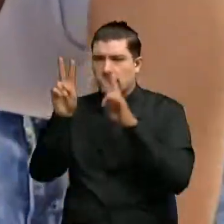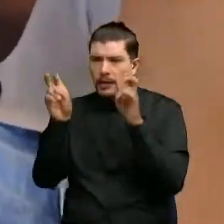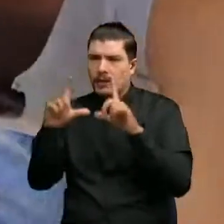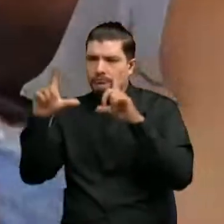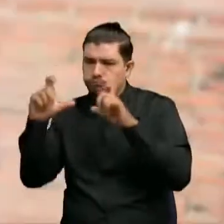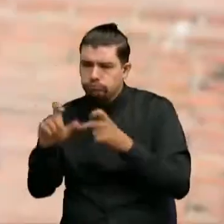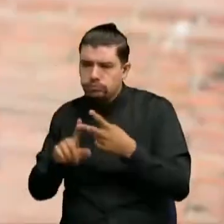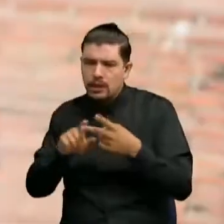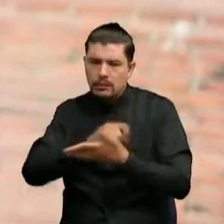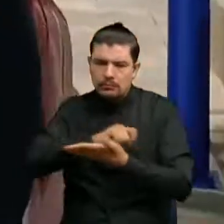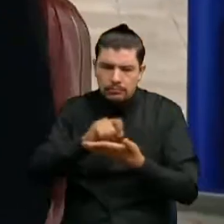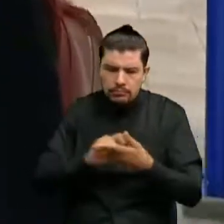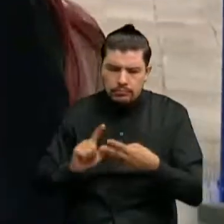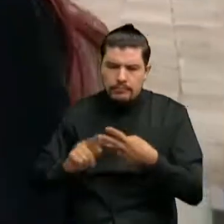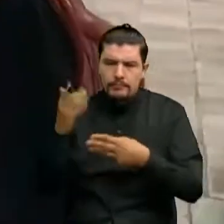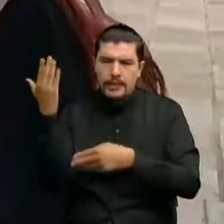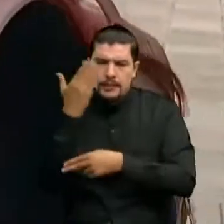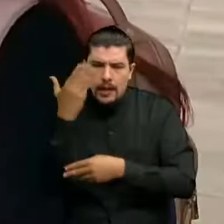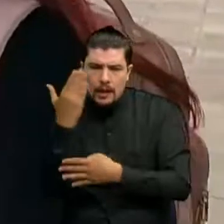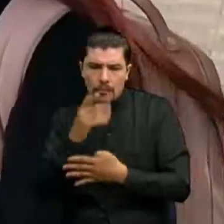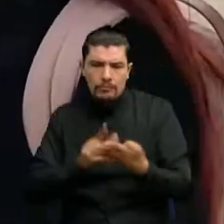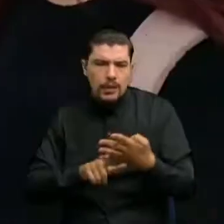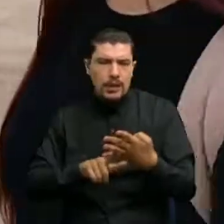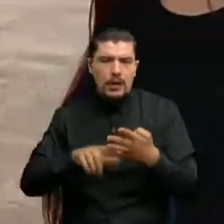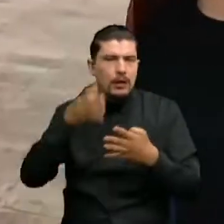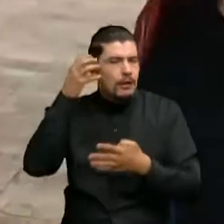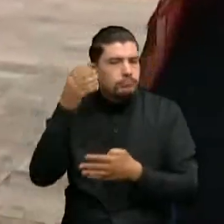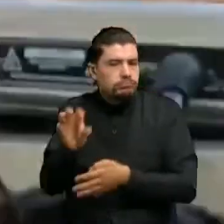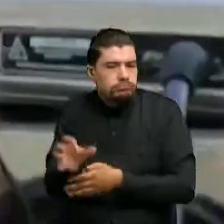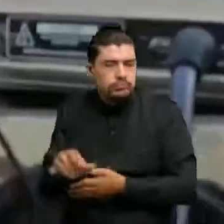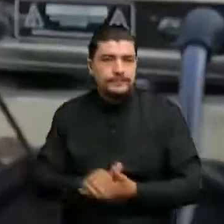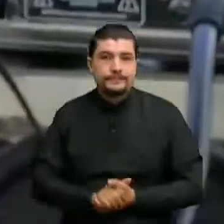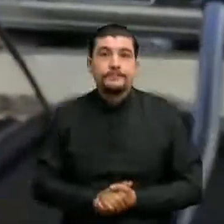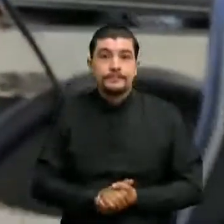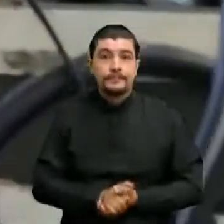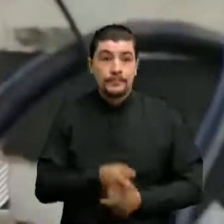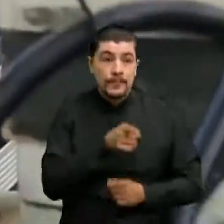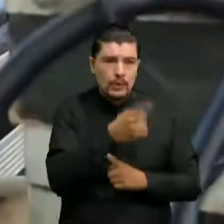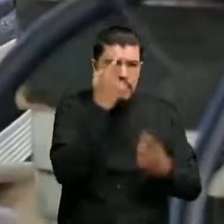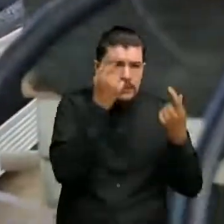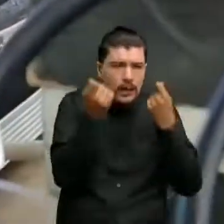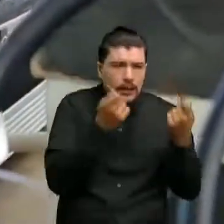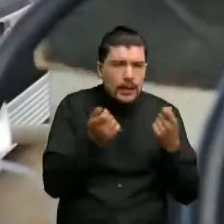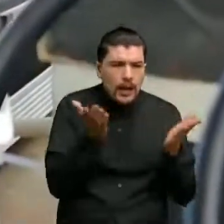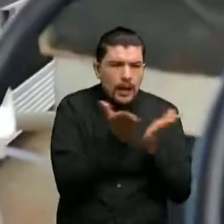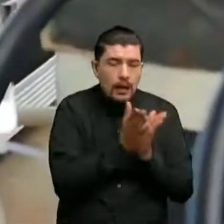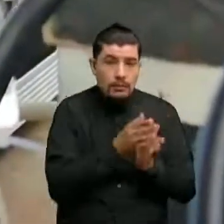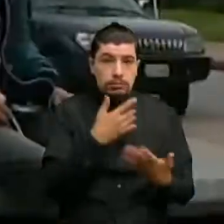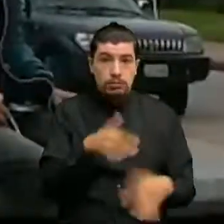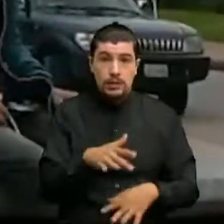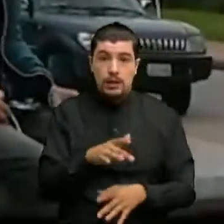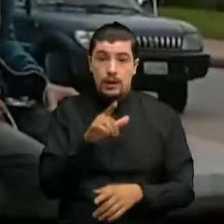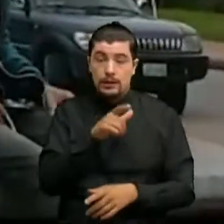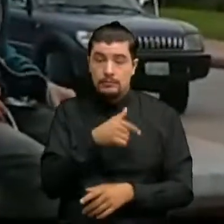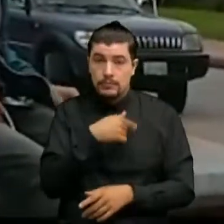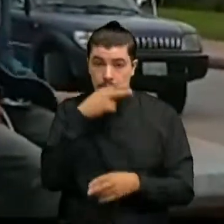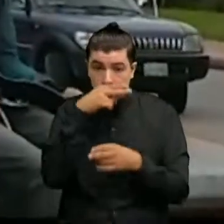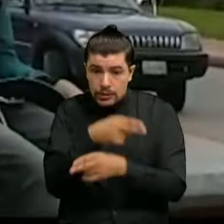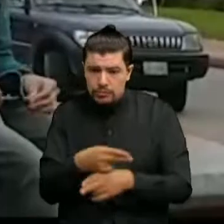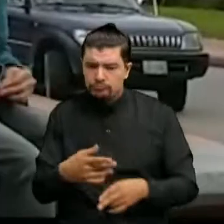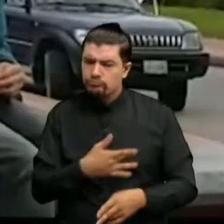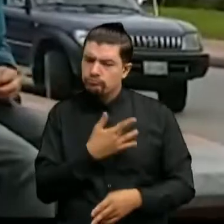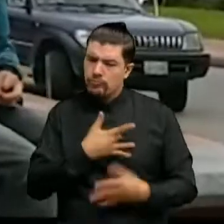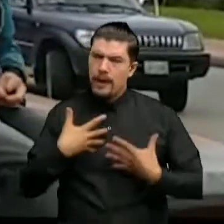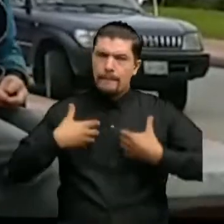Escritura, video, radio Esta estrategia educativa también ha fomentado El sentido de pertenencia de los menores Hacia su municipio